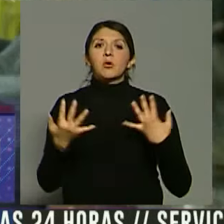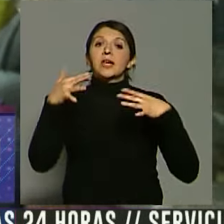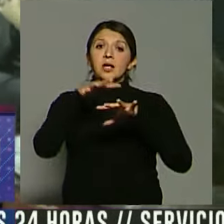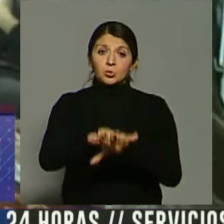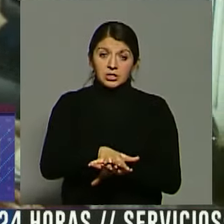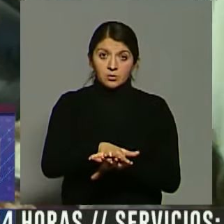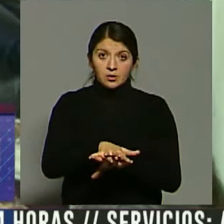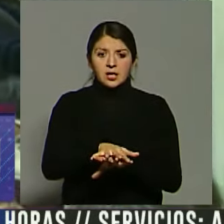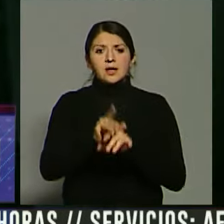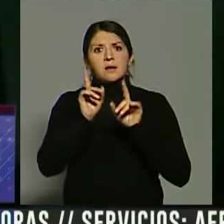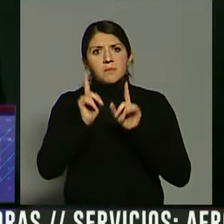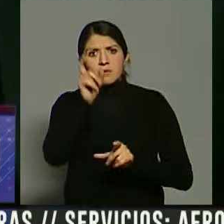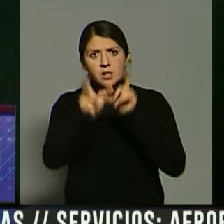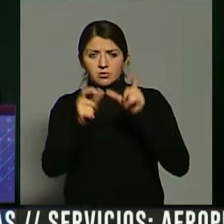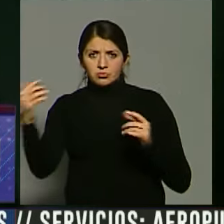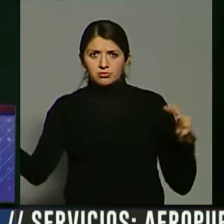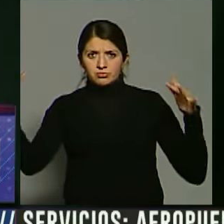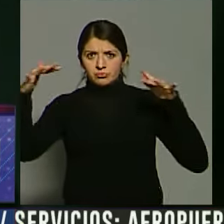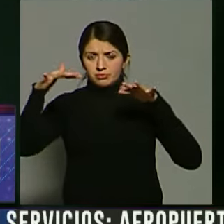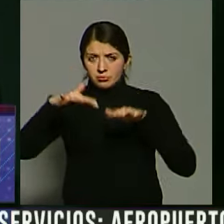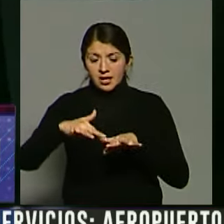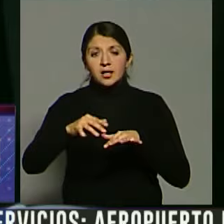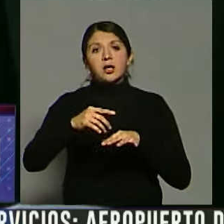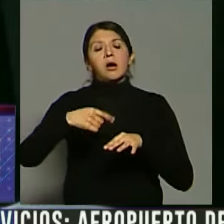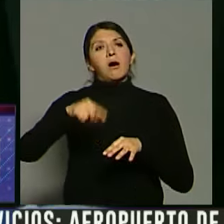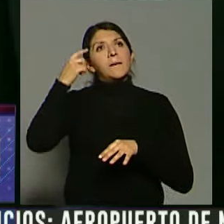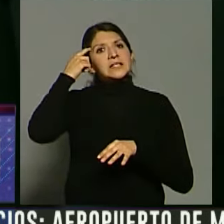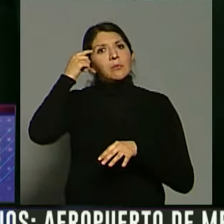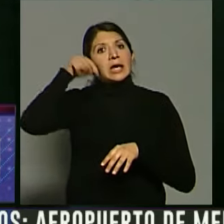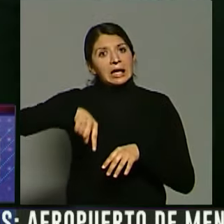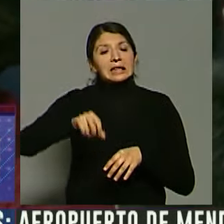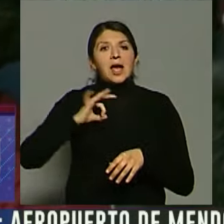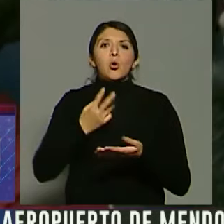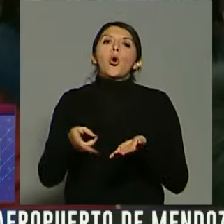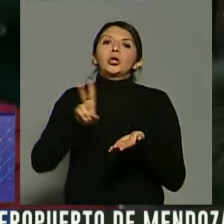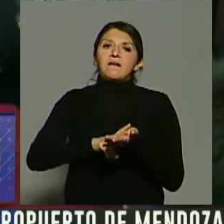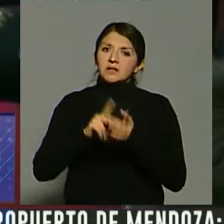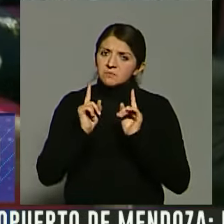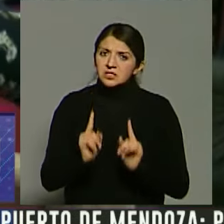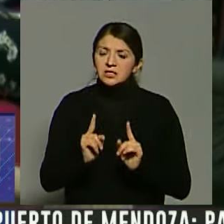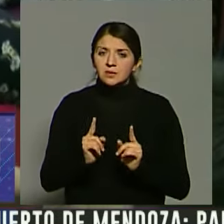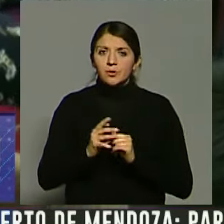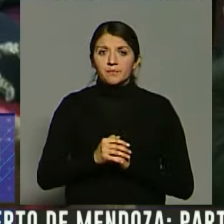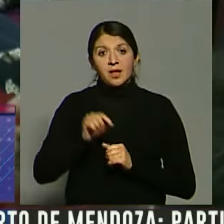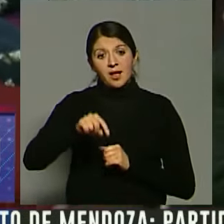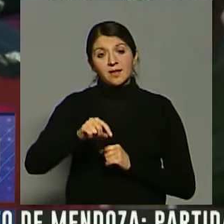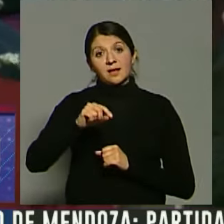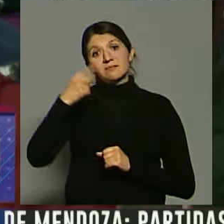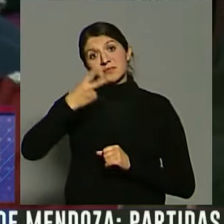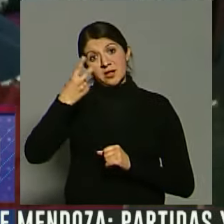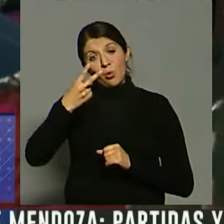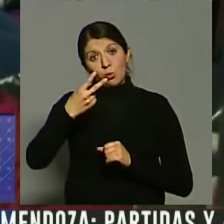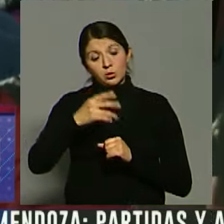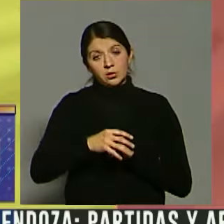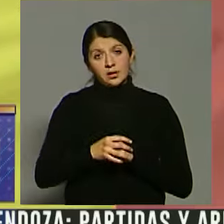gente que vino a la actividad, se planteó la idea de volver a hacerlo este año y bueno, ya esta es la segunda vez que se realiza